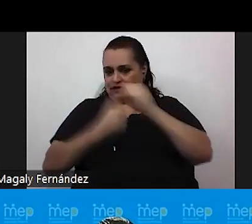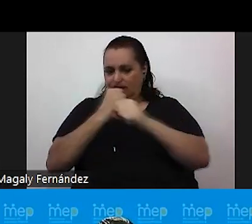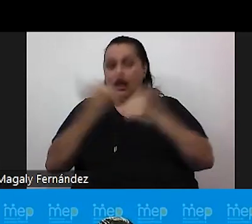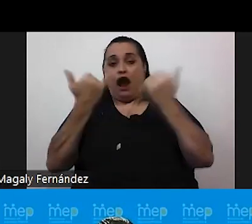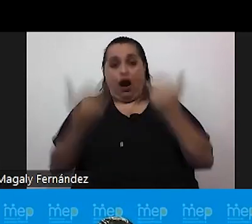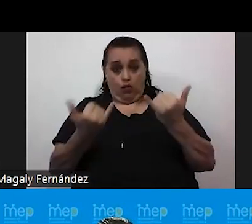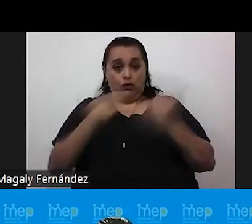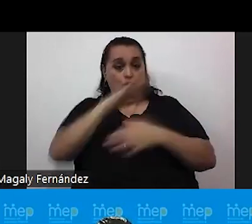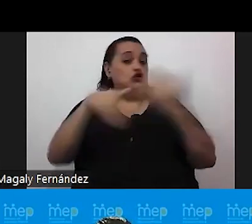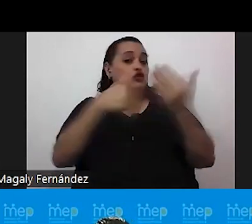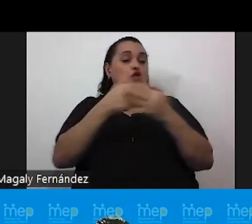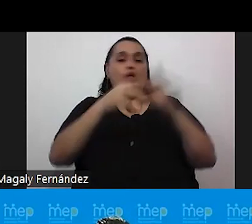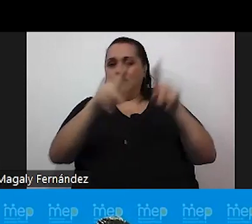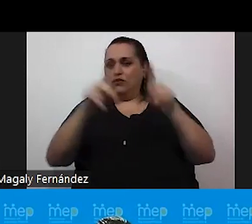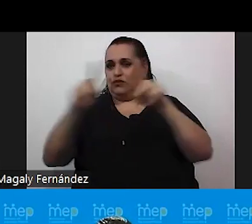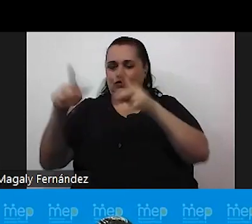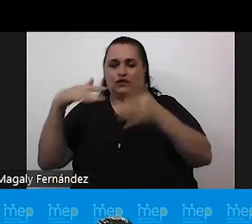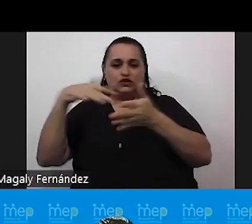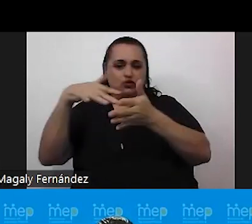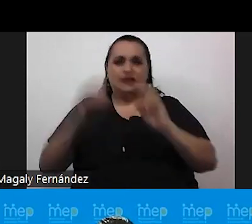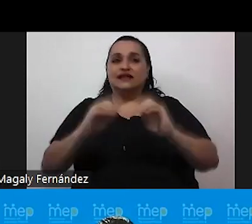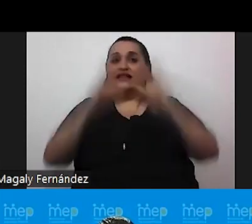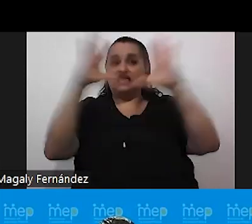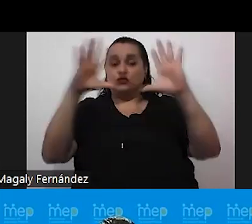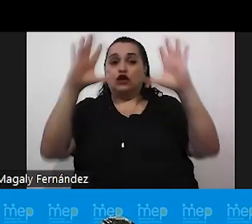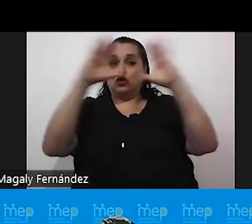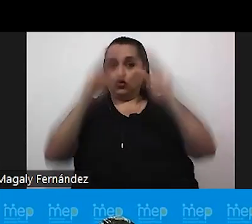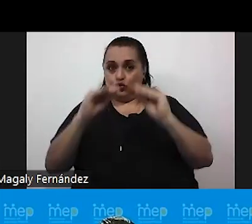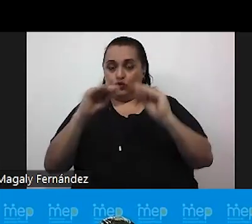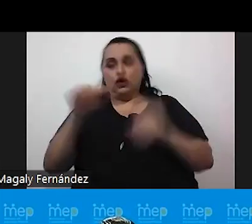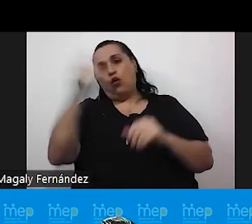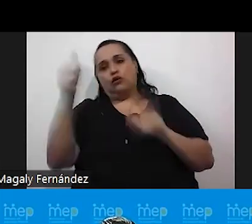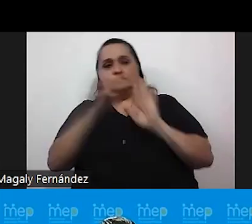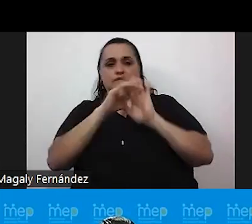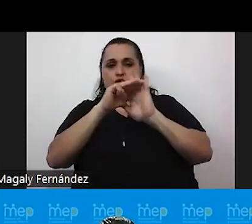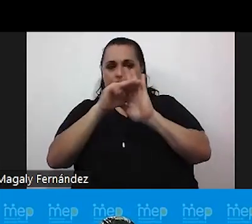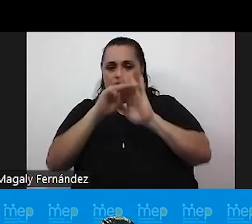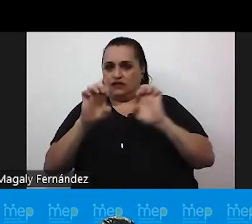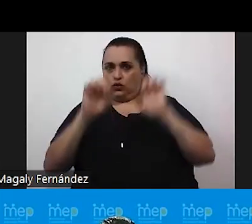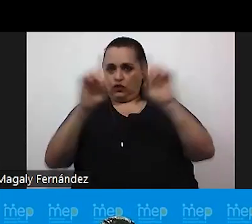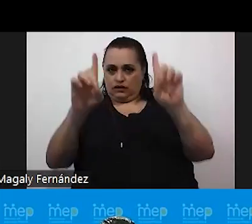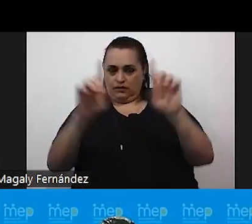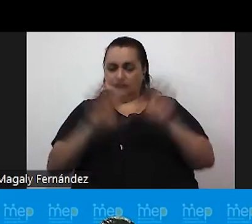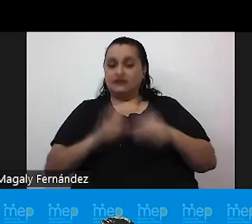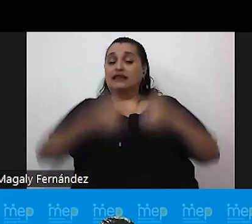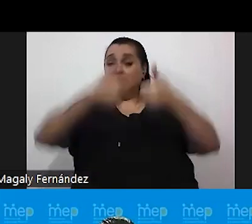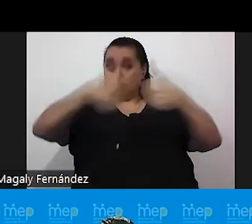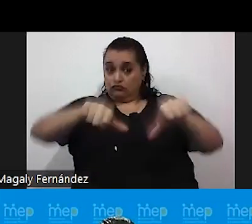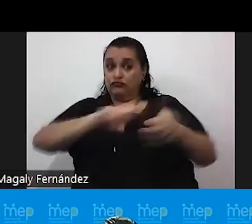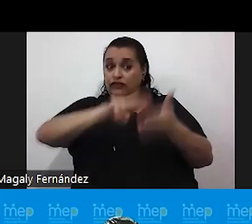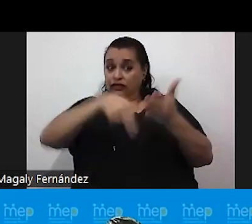población estudiantil, tanto diurna, nocturna y otras modalidades educativas, de acuerdo a nuestro decreto